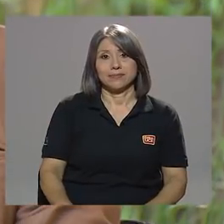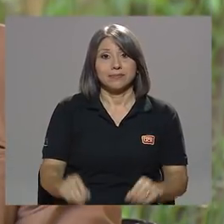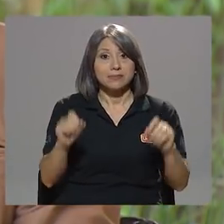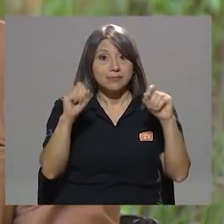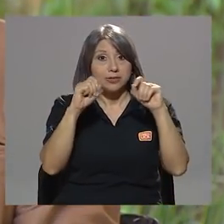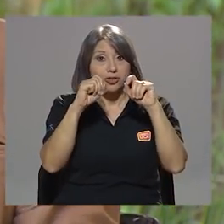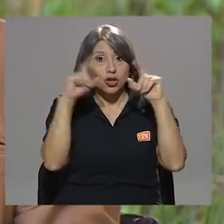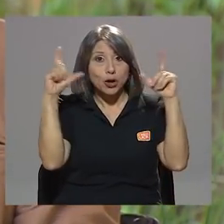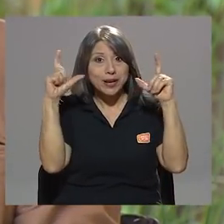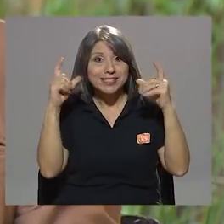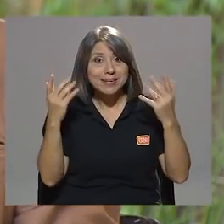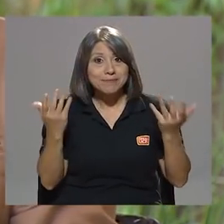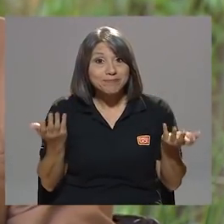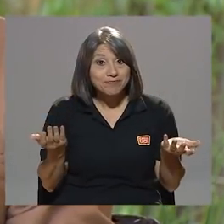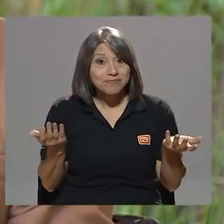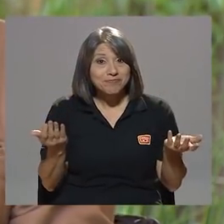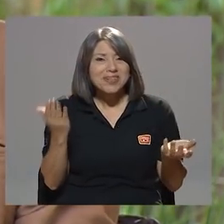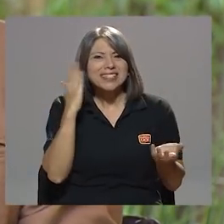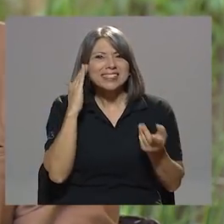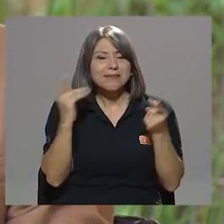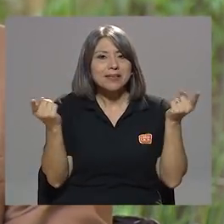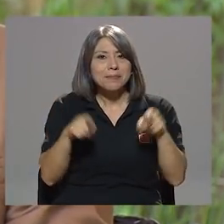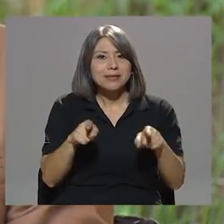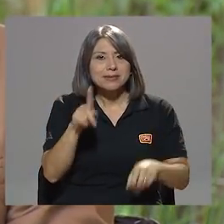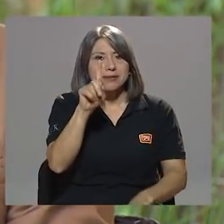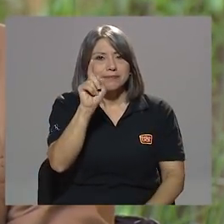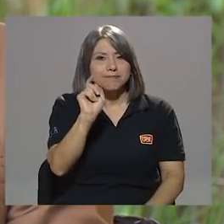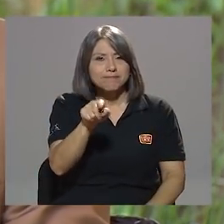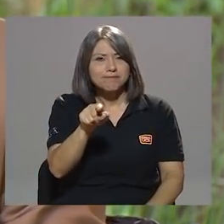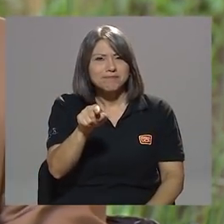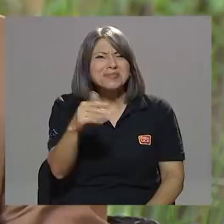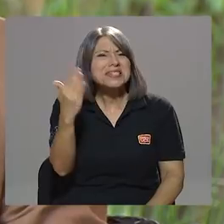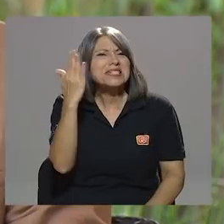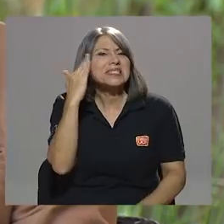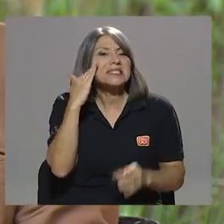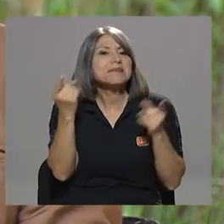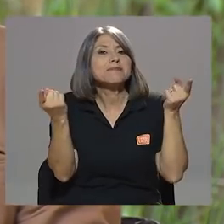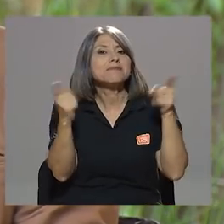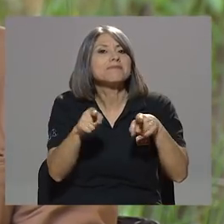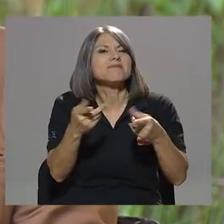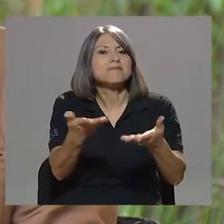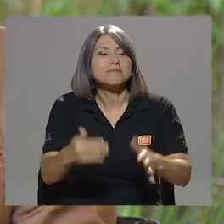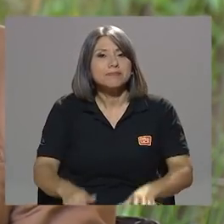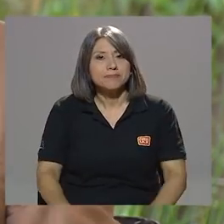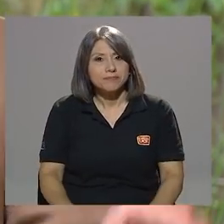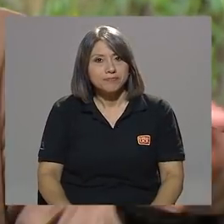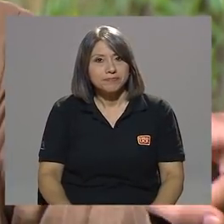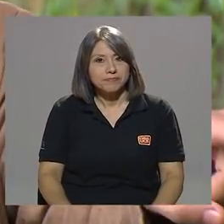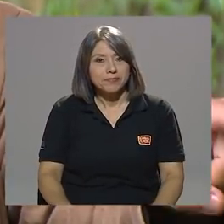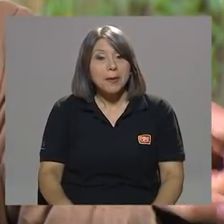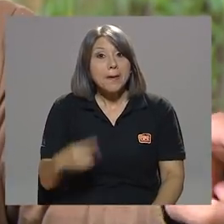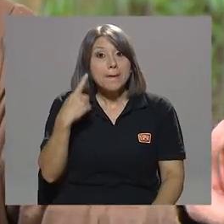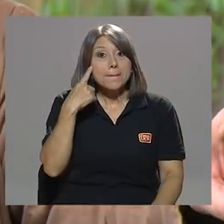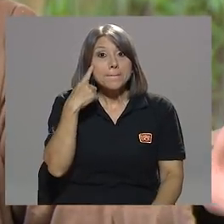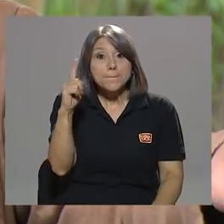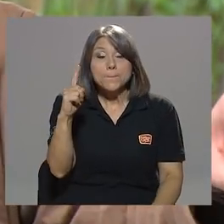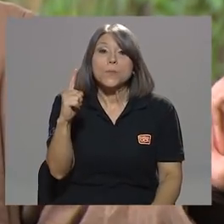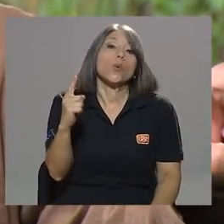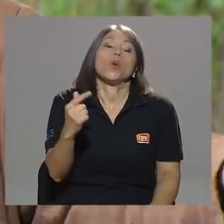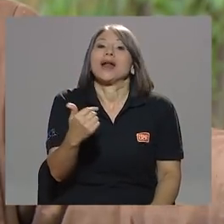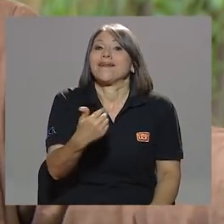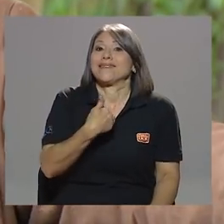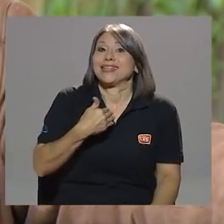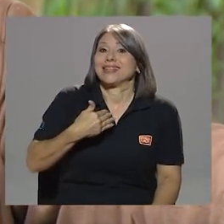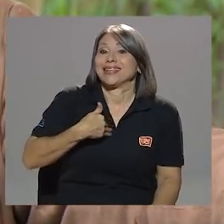Sorpresa. ¿Y sabe qué pasa? ¿Sabes qué pasa con esto? Por haber tenido a